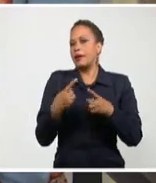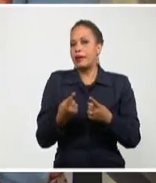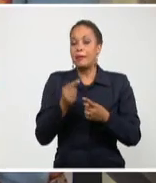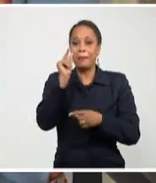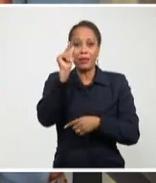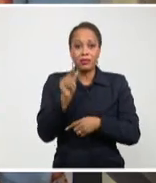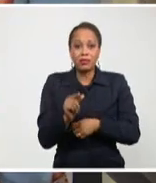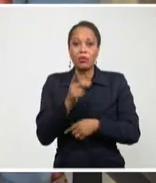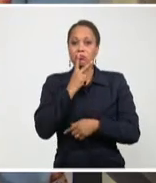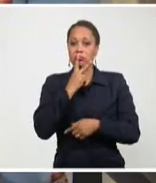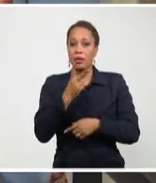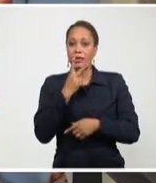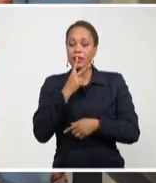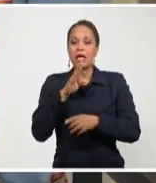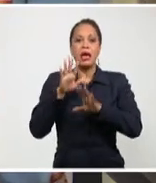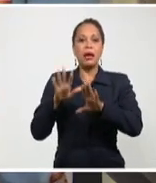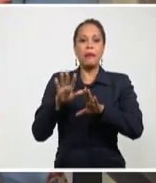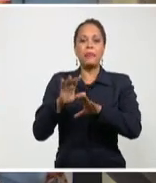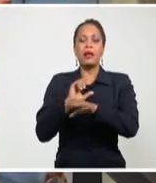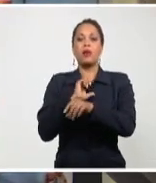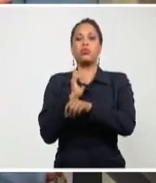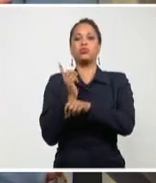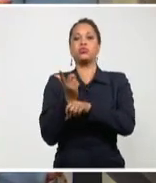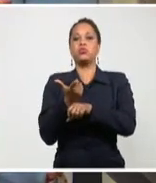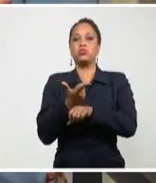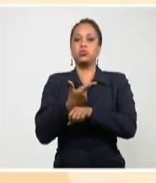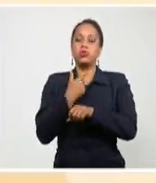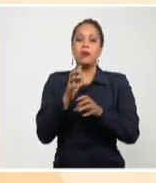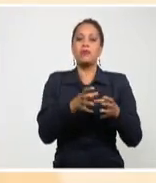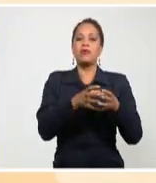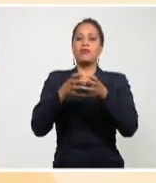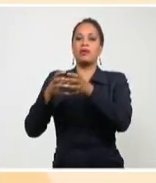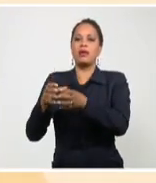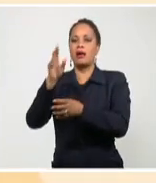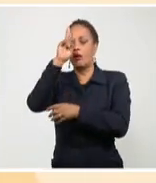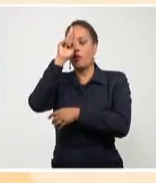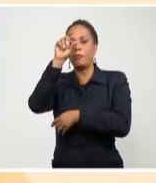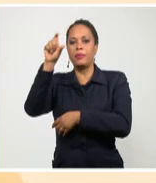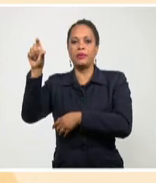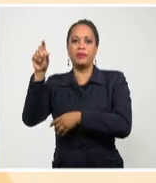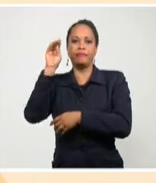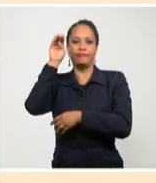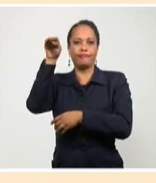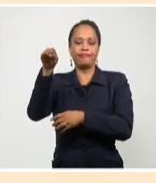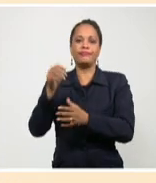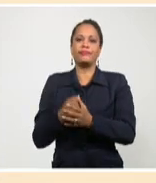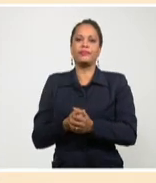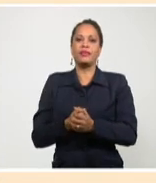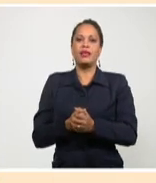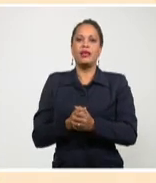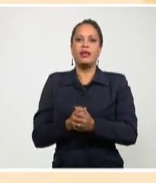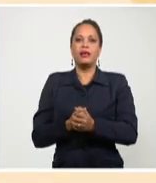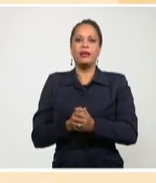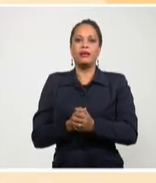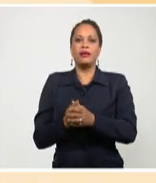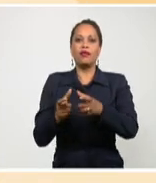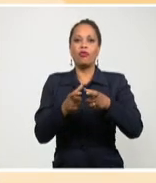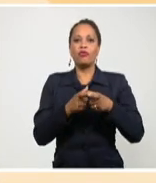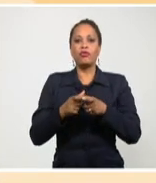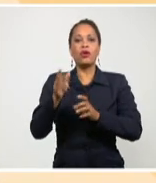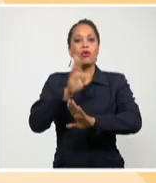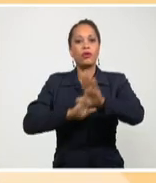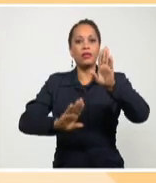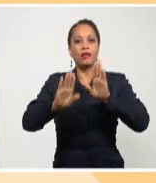no tenga que esperar largas horas por su traslado. Desde el Consejo de Defensa Provincial en la capital,